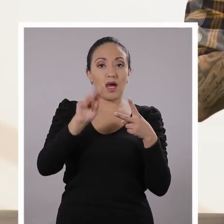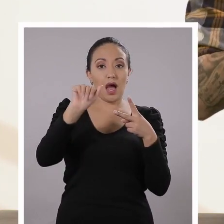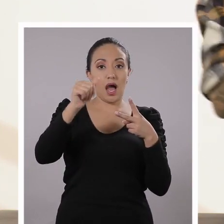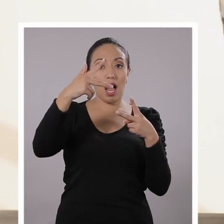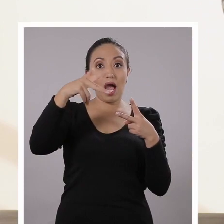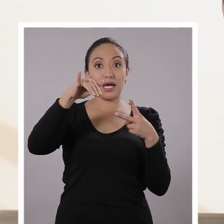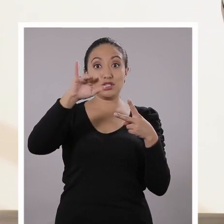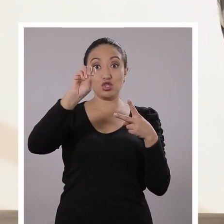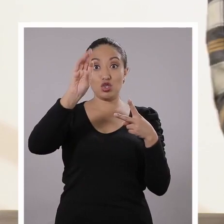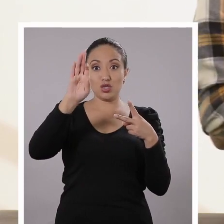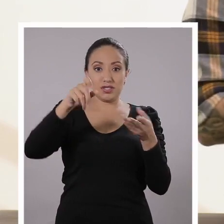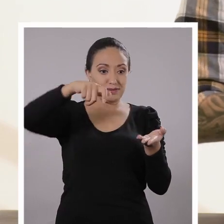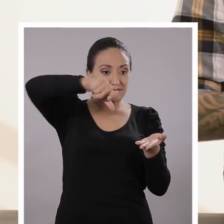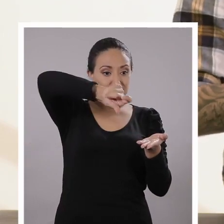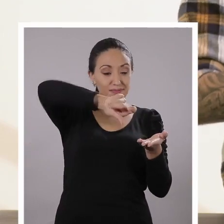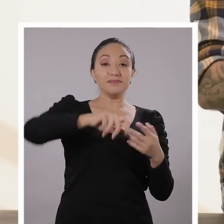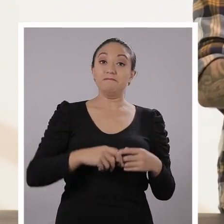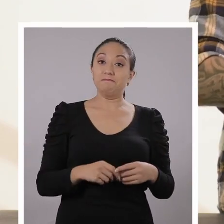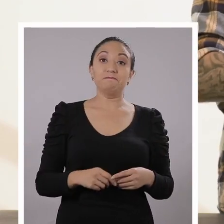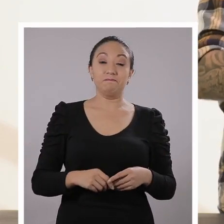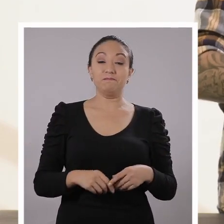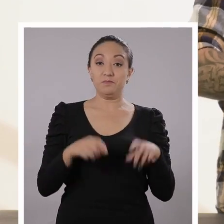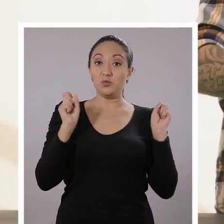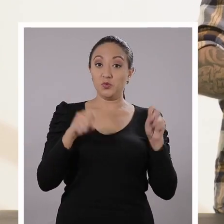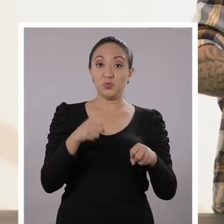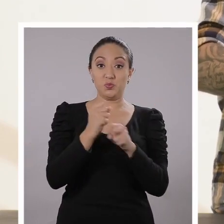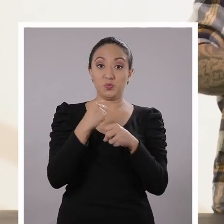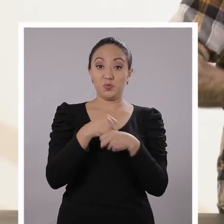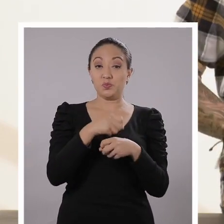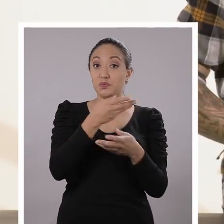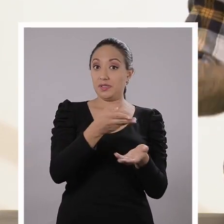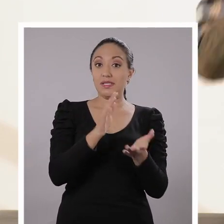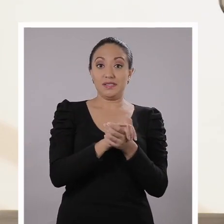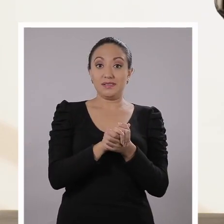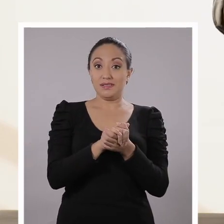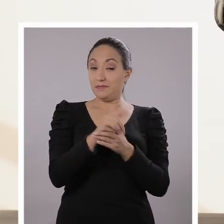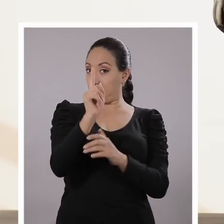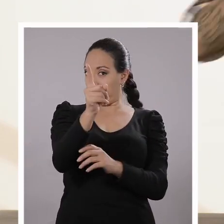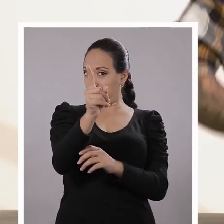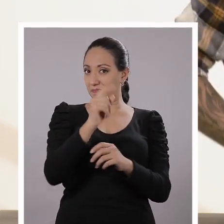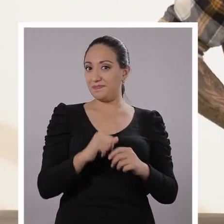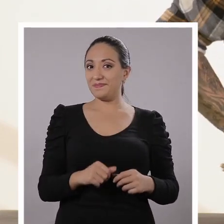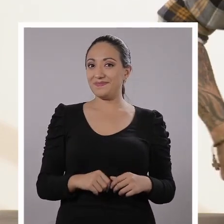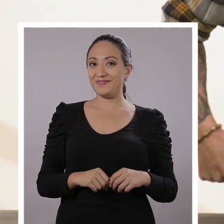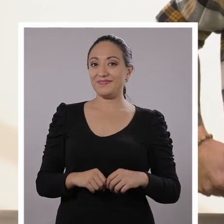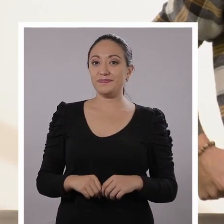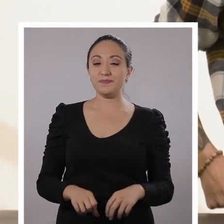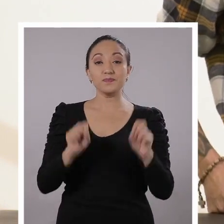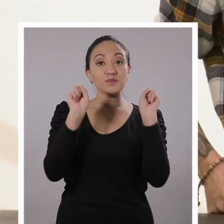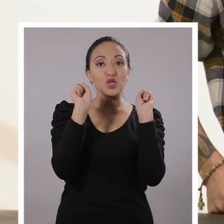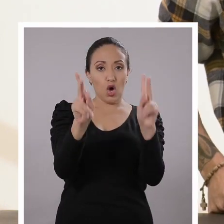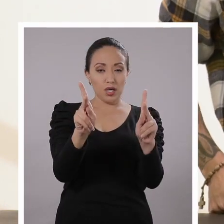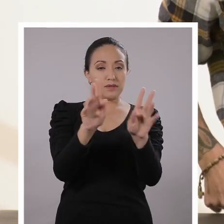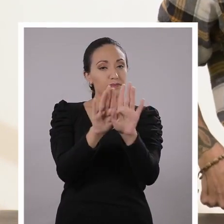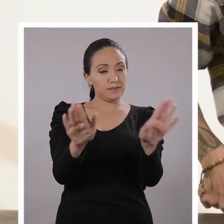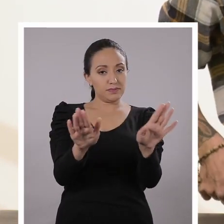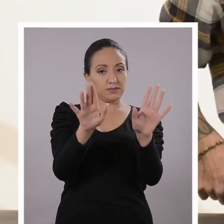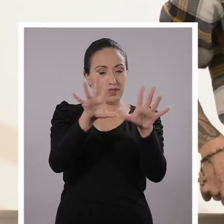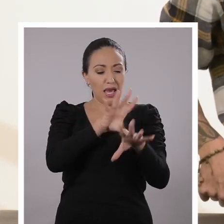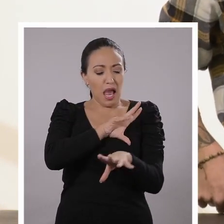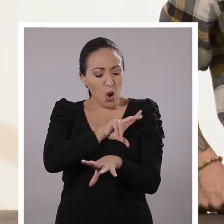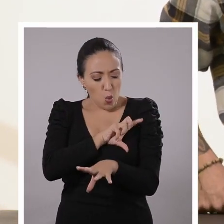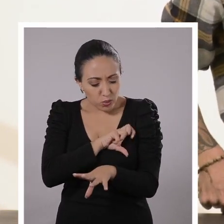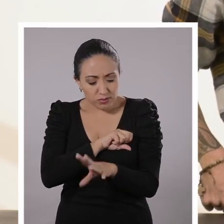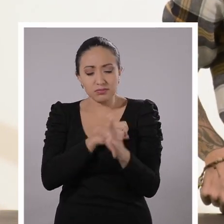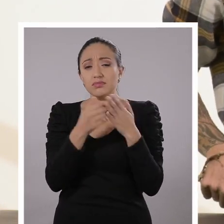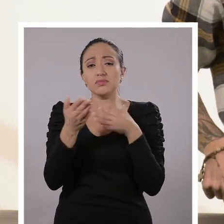achiote, les puede ayudar para el anaranjado, el tomate o el rojo. Perfecto. Así que se los dejo como tarea. Muy bien, Santi. No se angustien mucho,